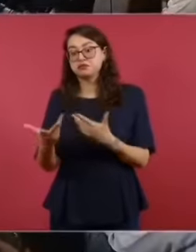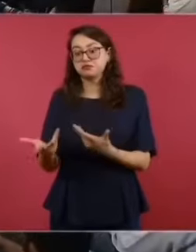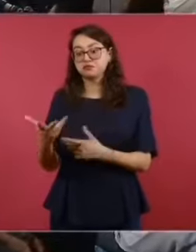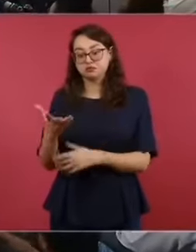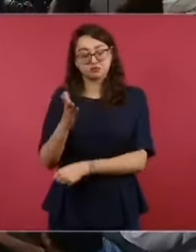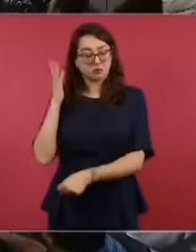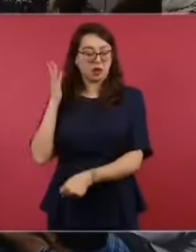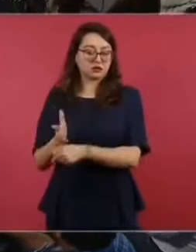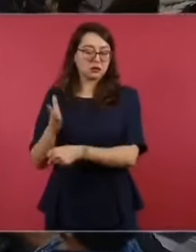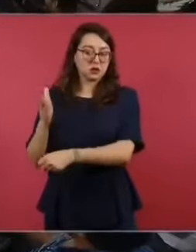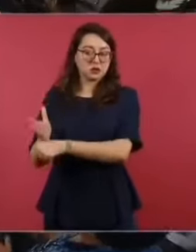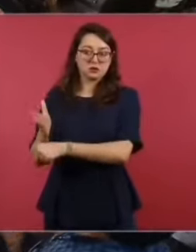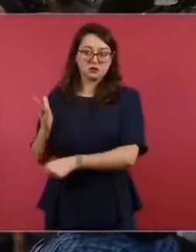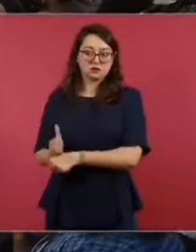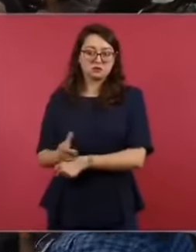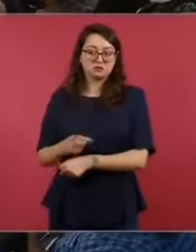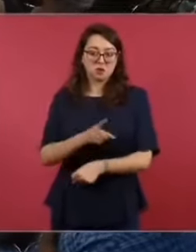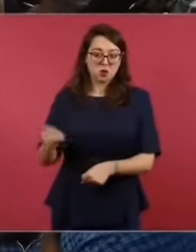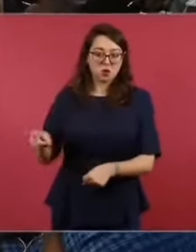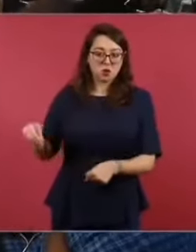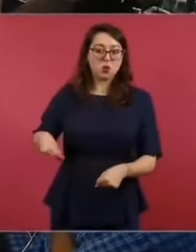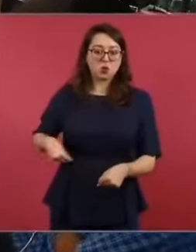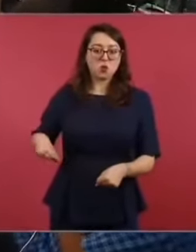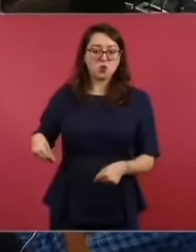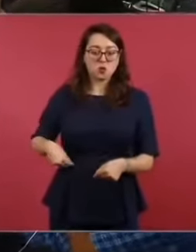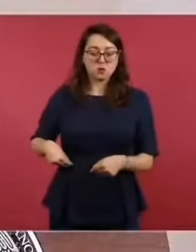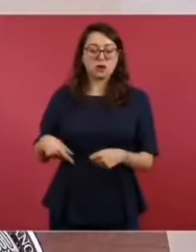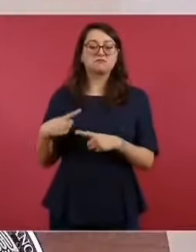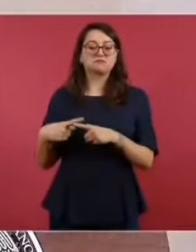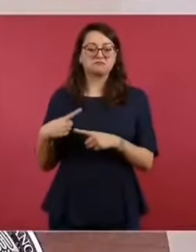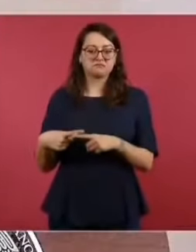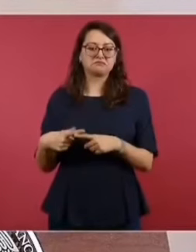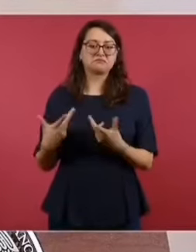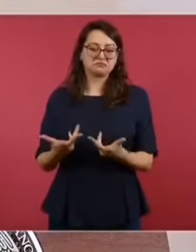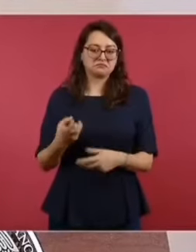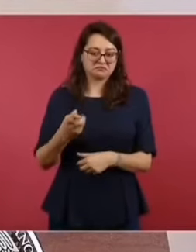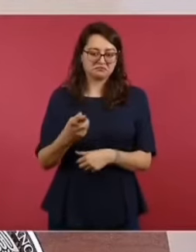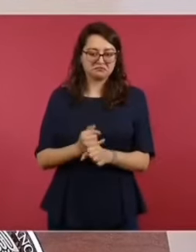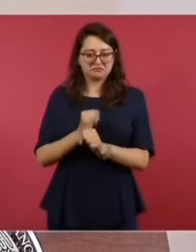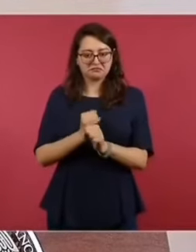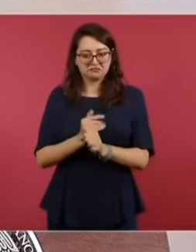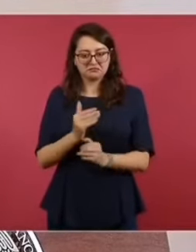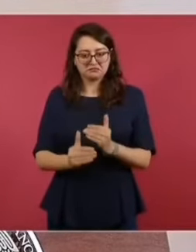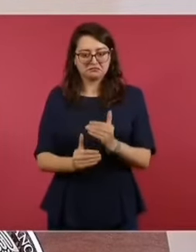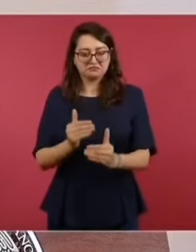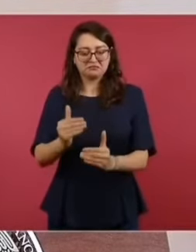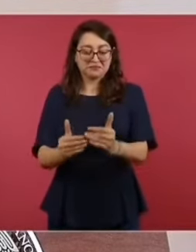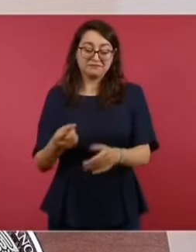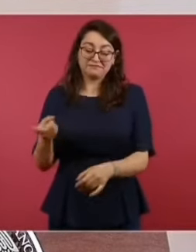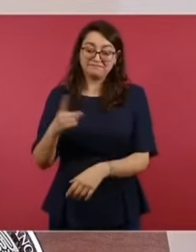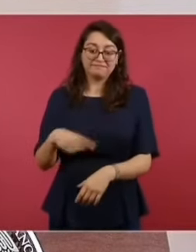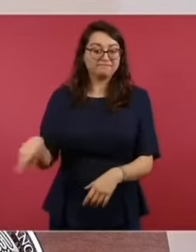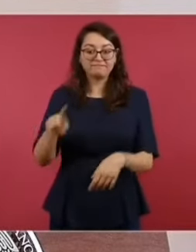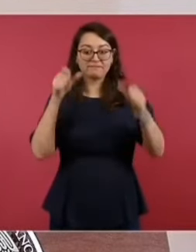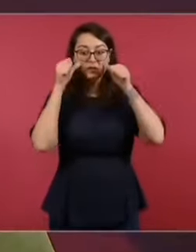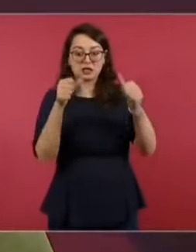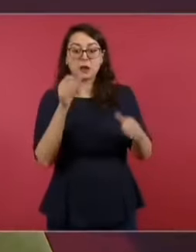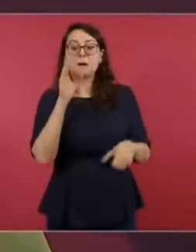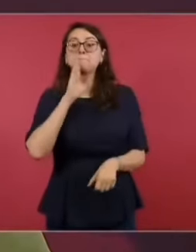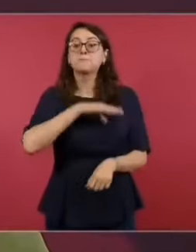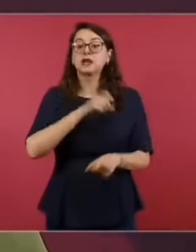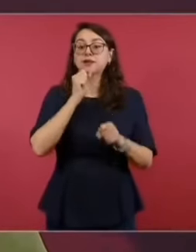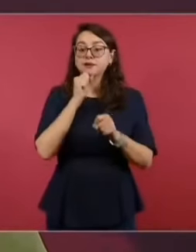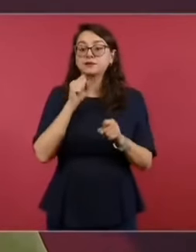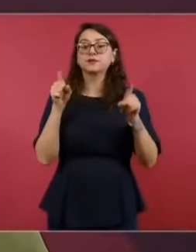castigar a los que tuvieron alguna responsabilidad en esta comisión. Y también, por otra parte, se les ha